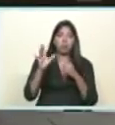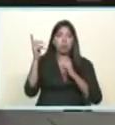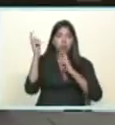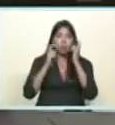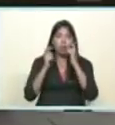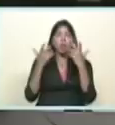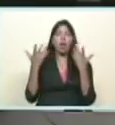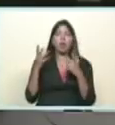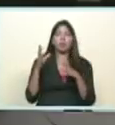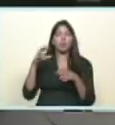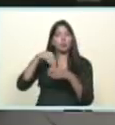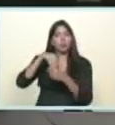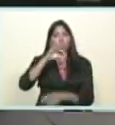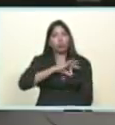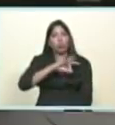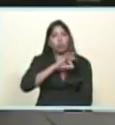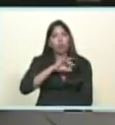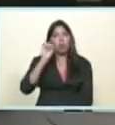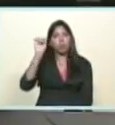socialismo en lo social